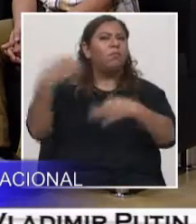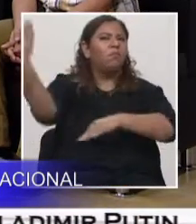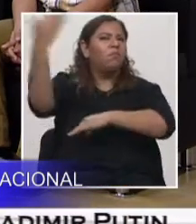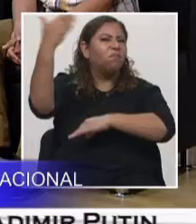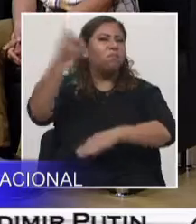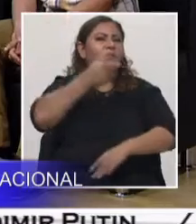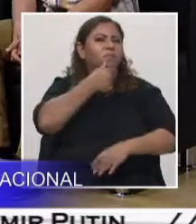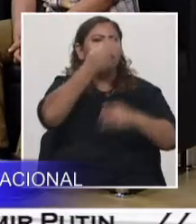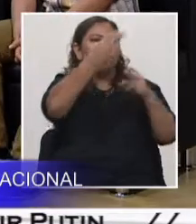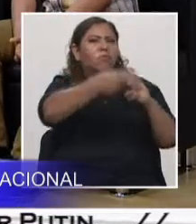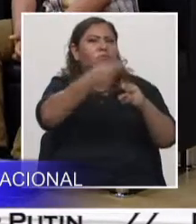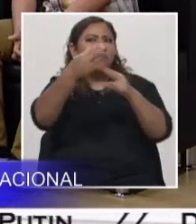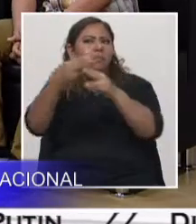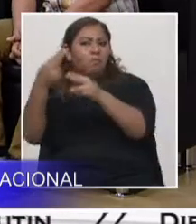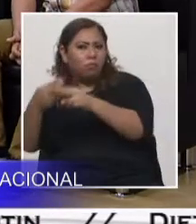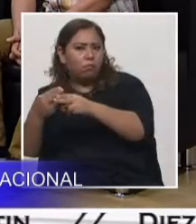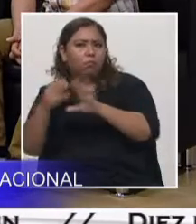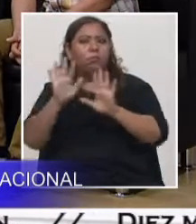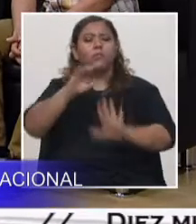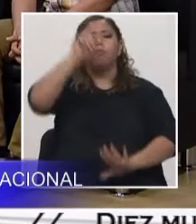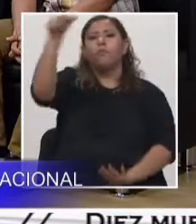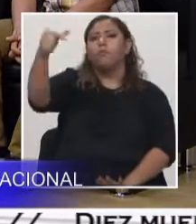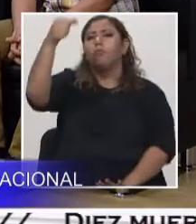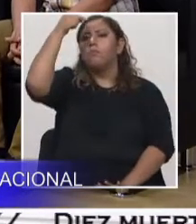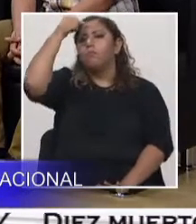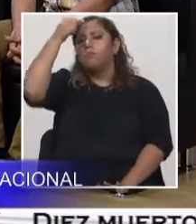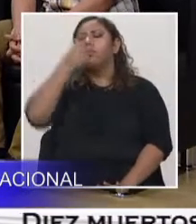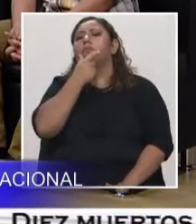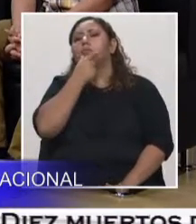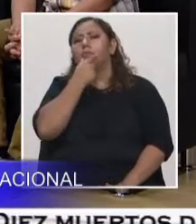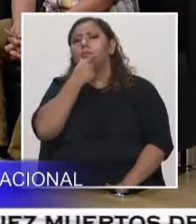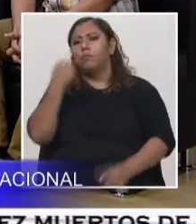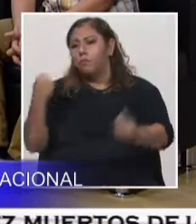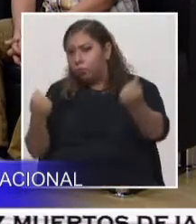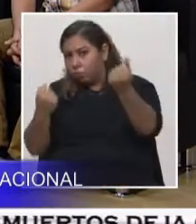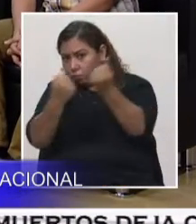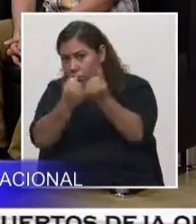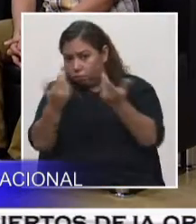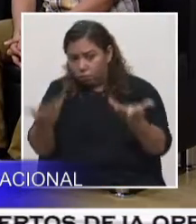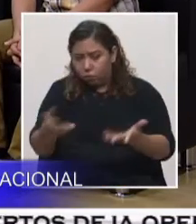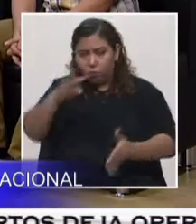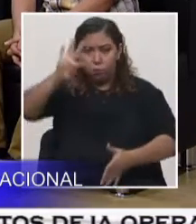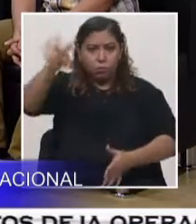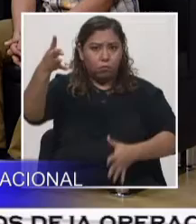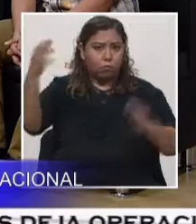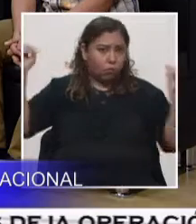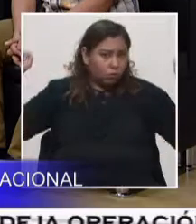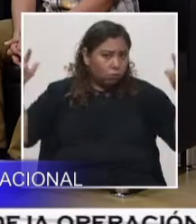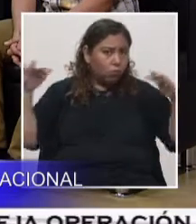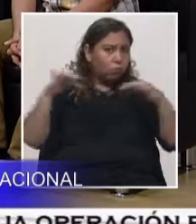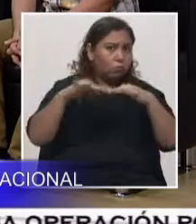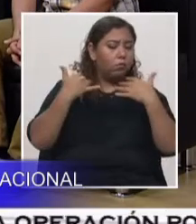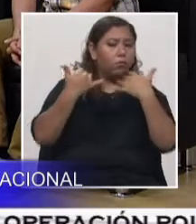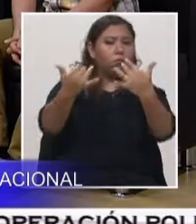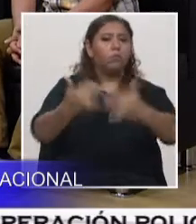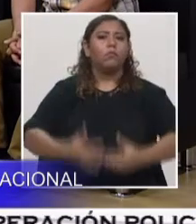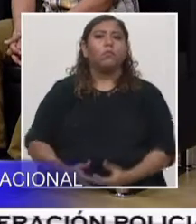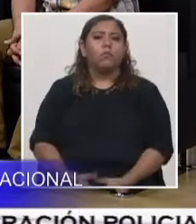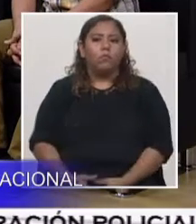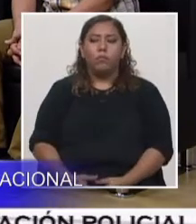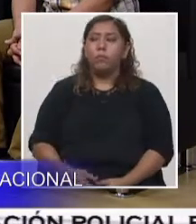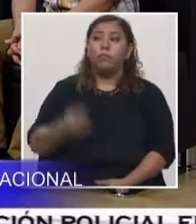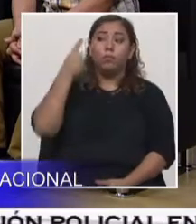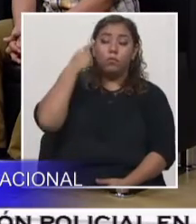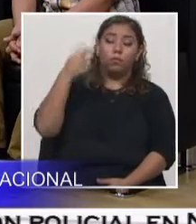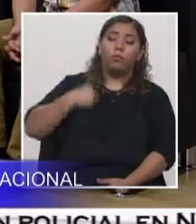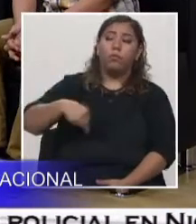desde el gobierno de la república la importancia de este cuarto congreso, ingeniero Eraso. Para nosotros como ingeniería, como institución carrectora,